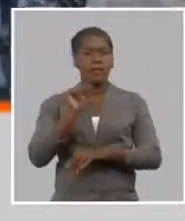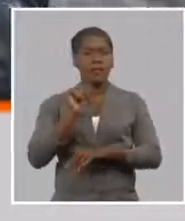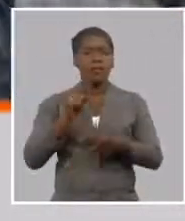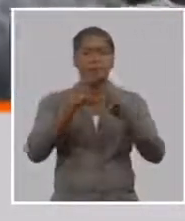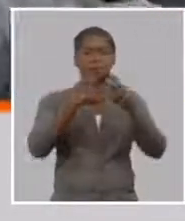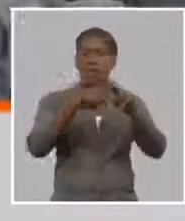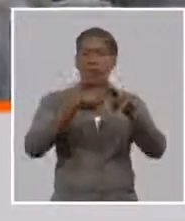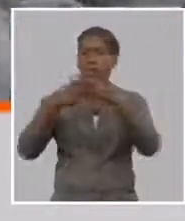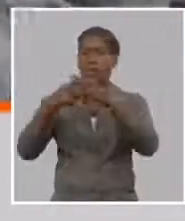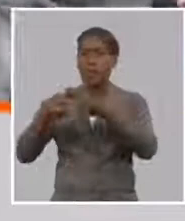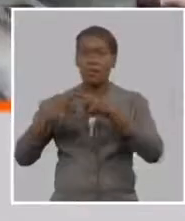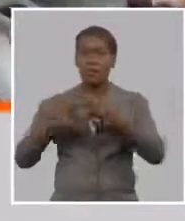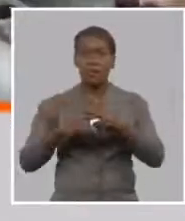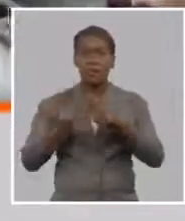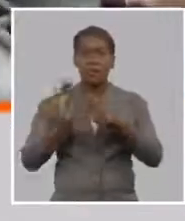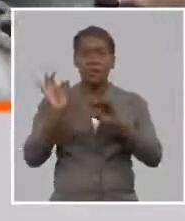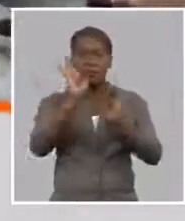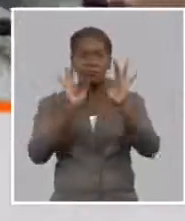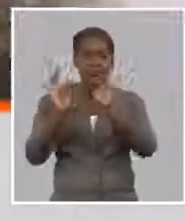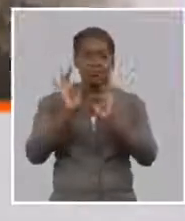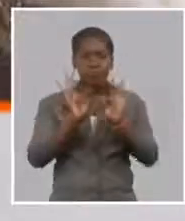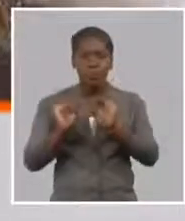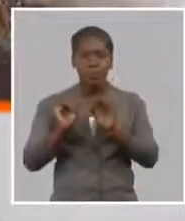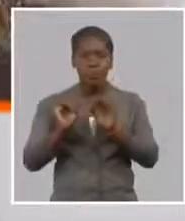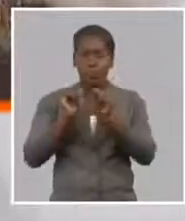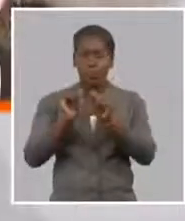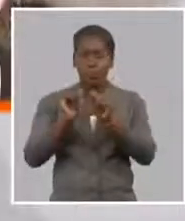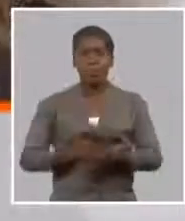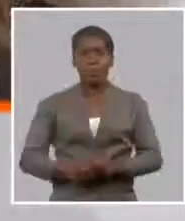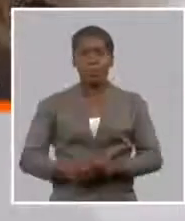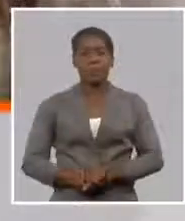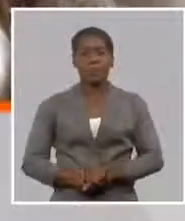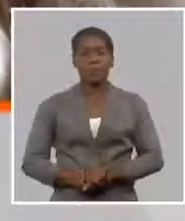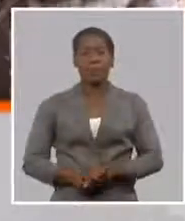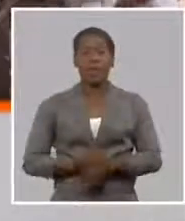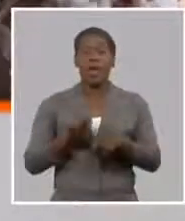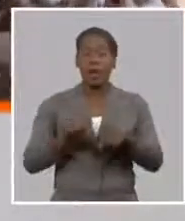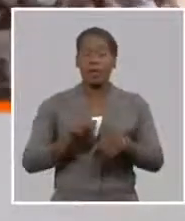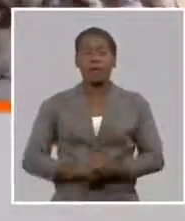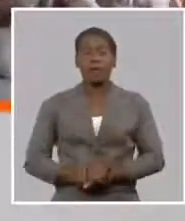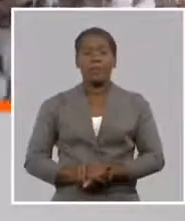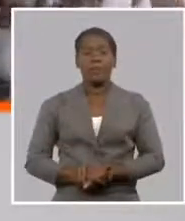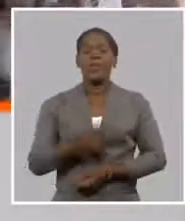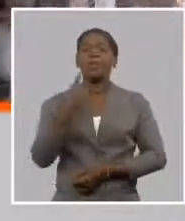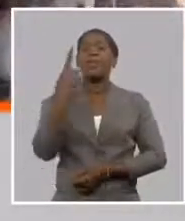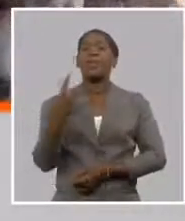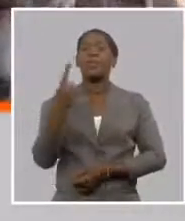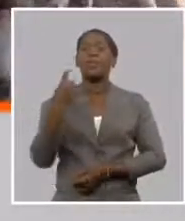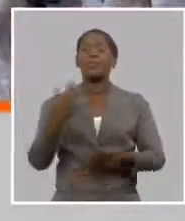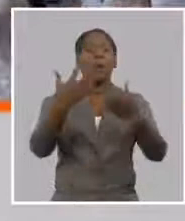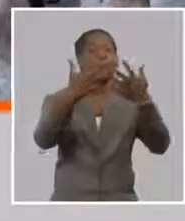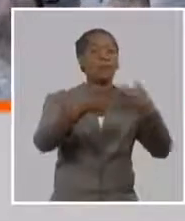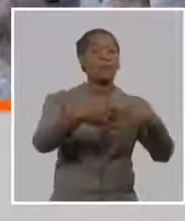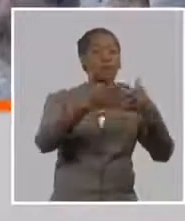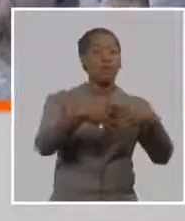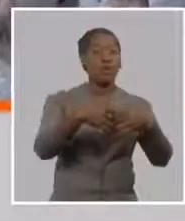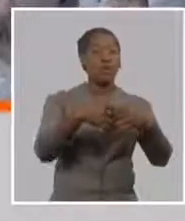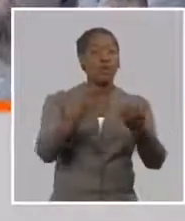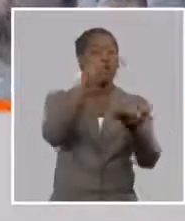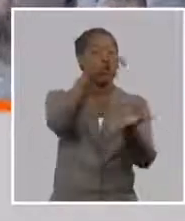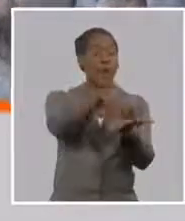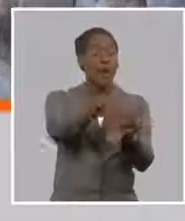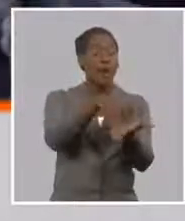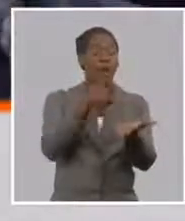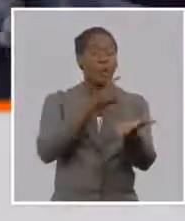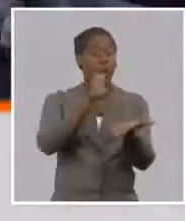facultad lineal la facultad se puede establecer por territorio por tipo de producción no es lo mismo la facultad que tiene sur de